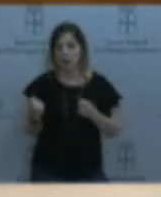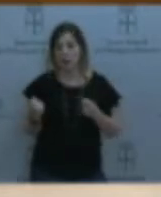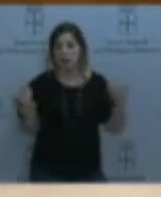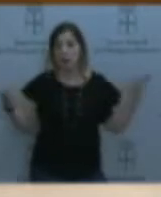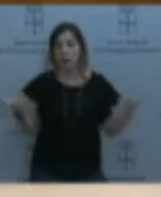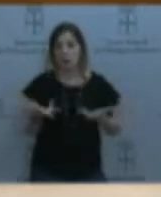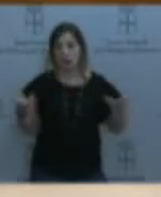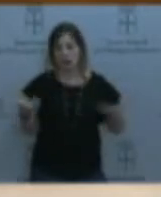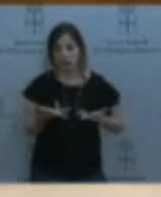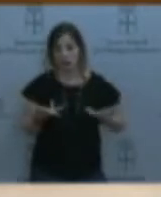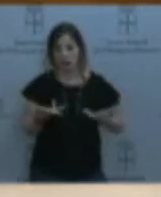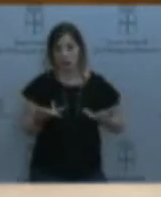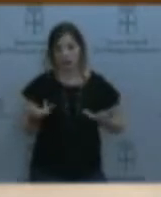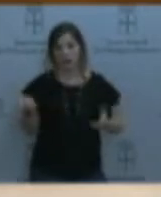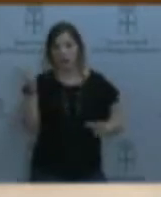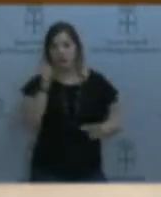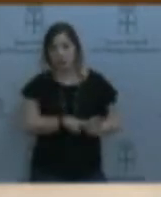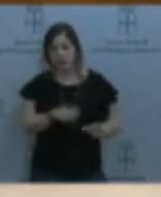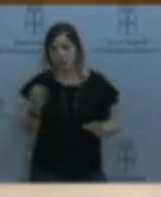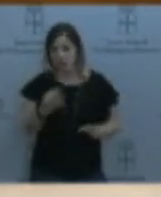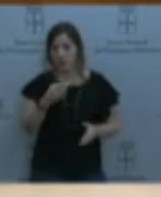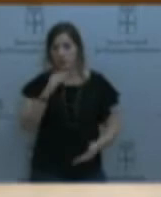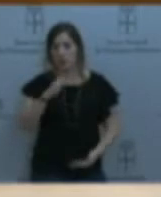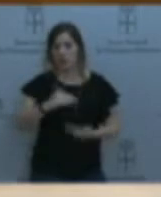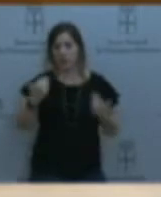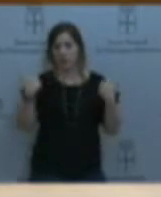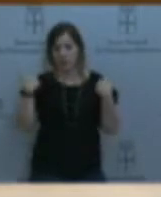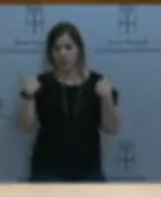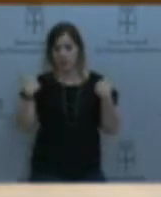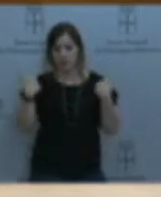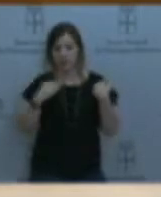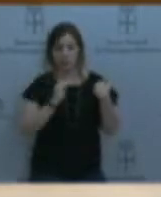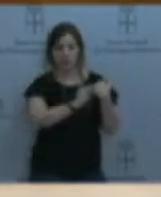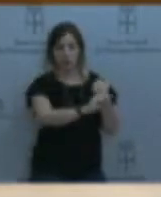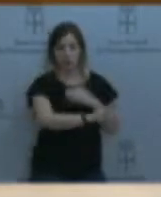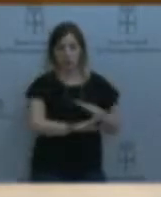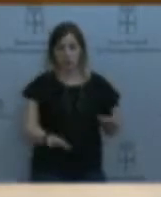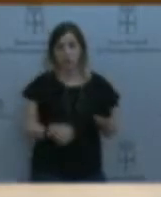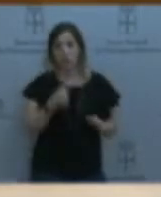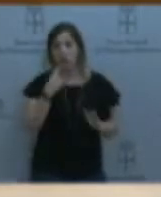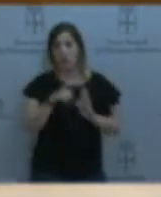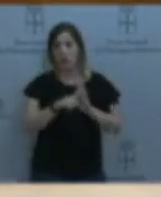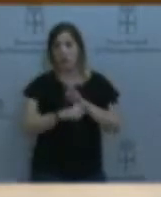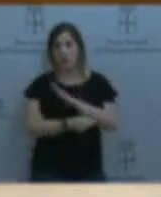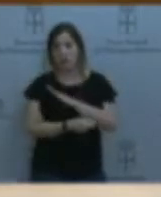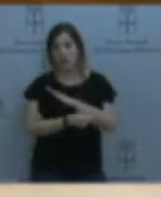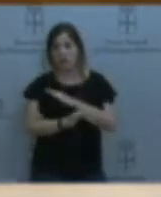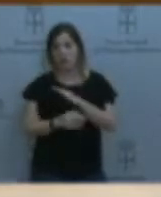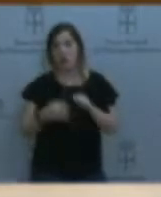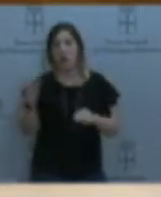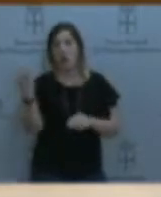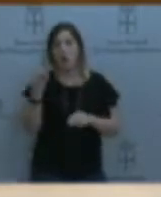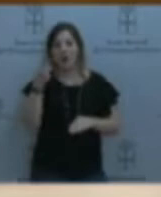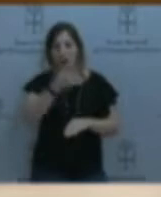competencia exclusivamente suya, el articular medidas y, desde luego, de una obligación como Administración que es esa